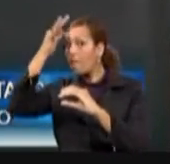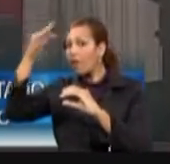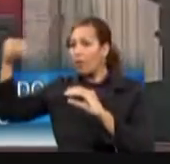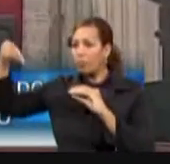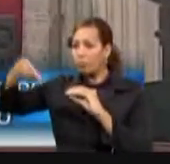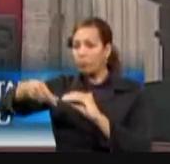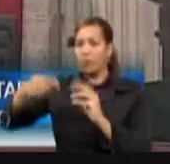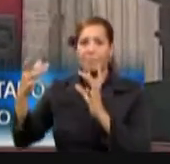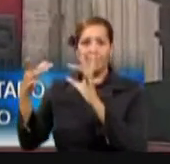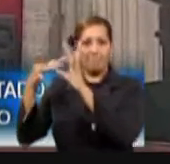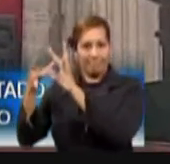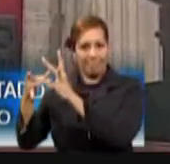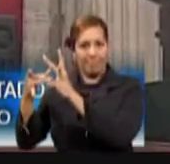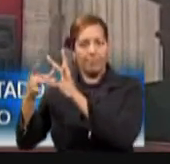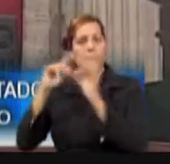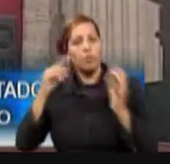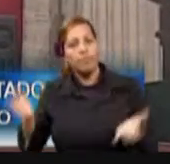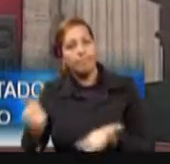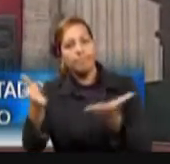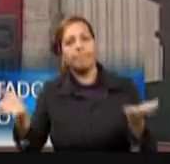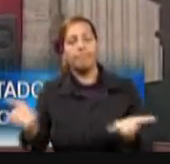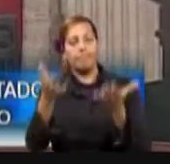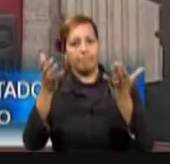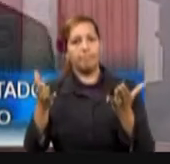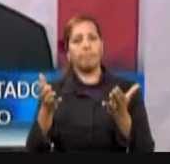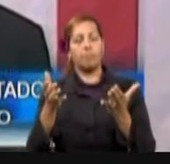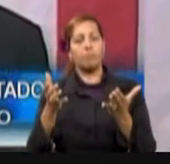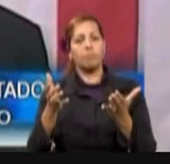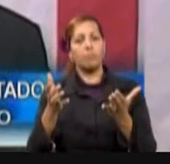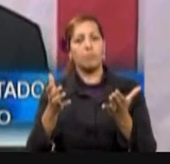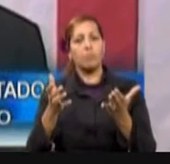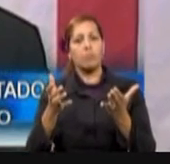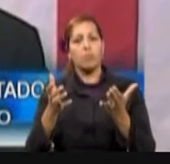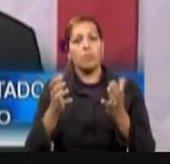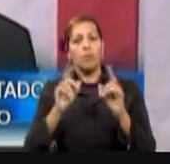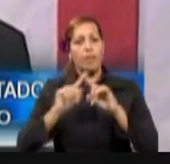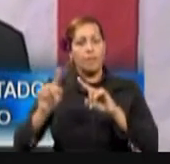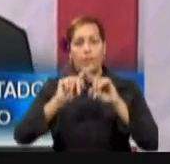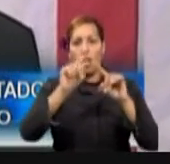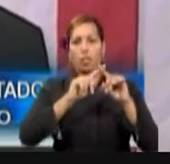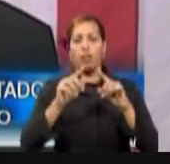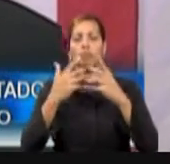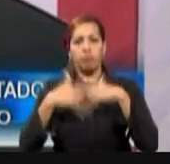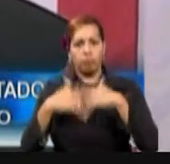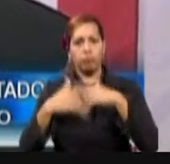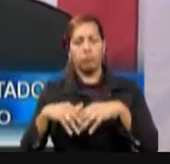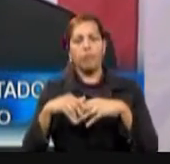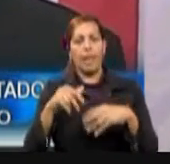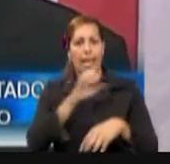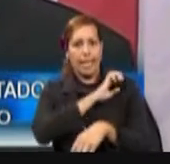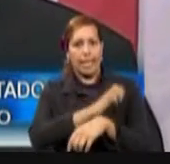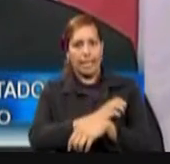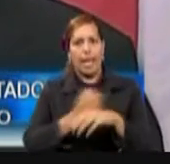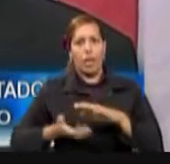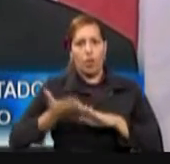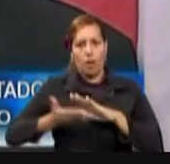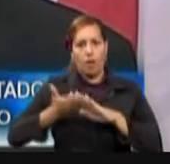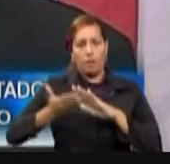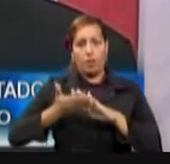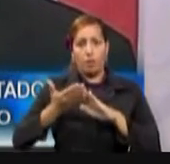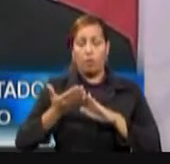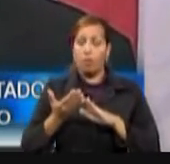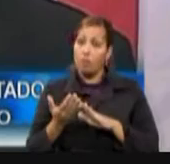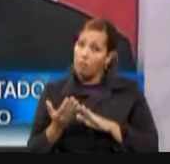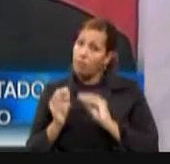fomentar de manera efectiva la industria de energía renovable en Puerto Rico. Y como el Gobierno debe